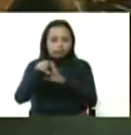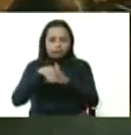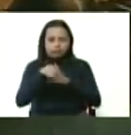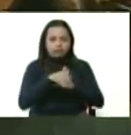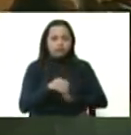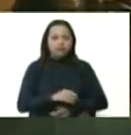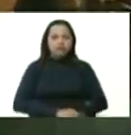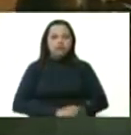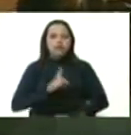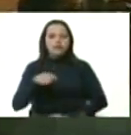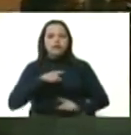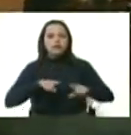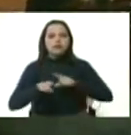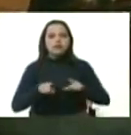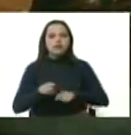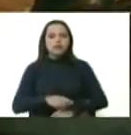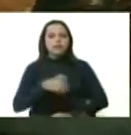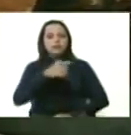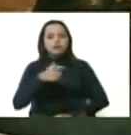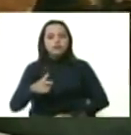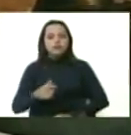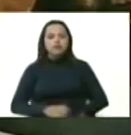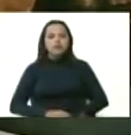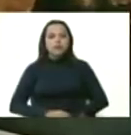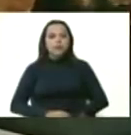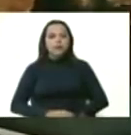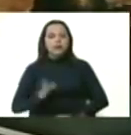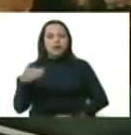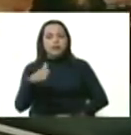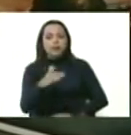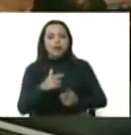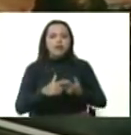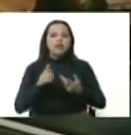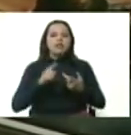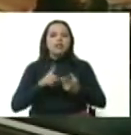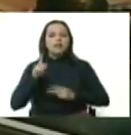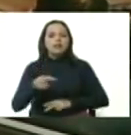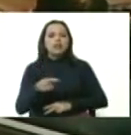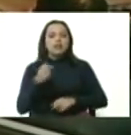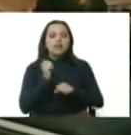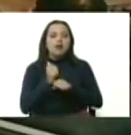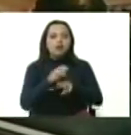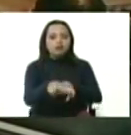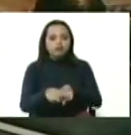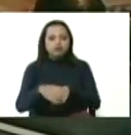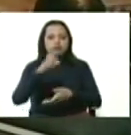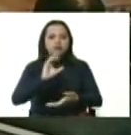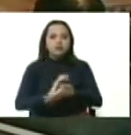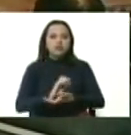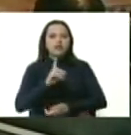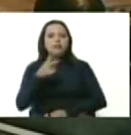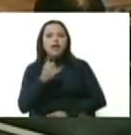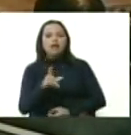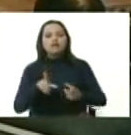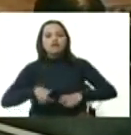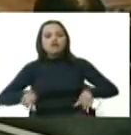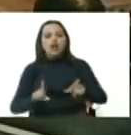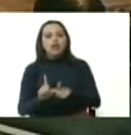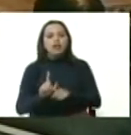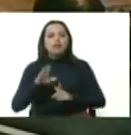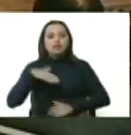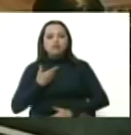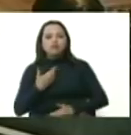compañeros de agricultura urbana los compañeros de pesca que también tienen centros de acopio de forma tal de brindarle el apoyo